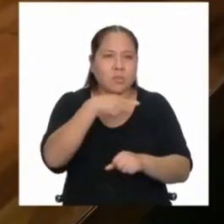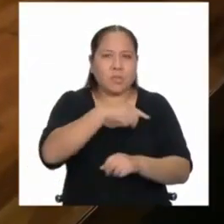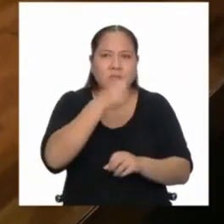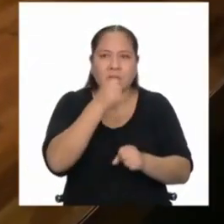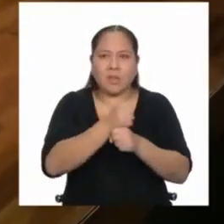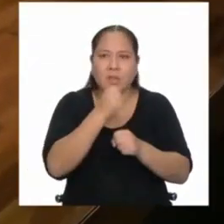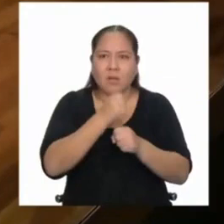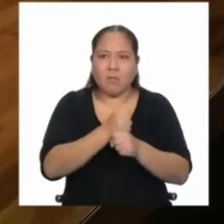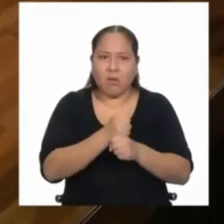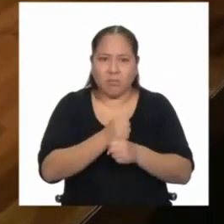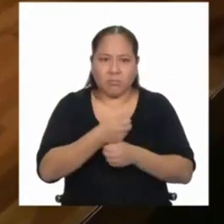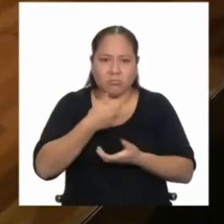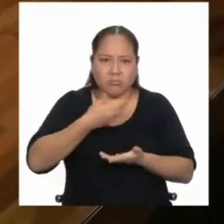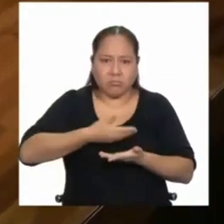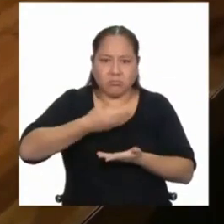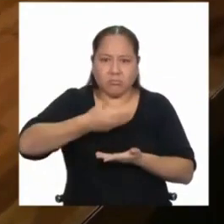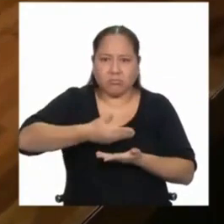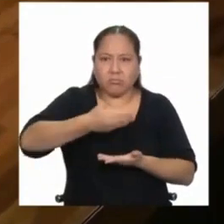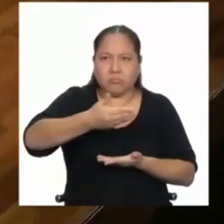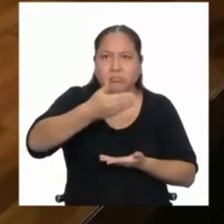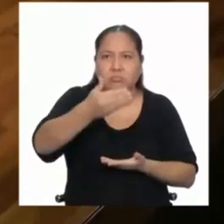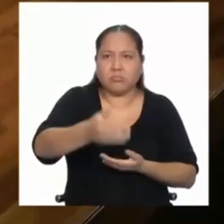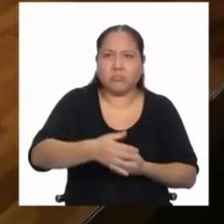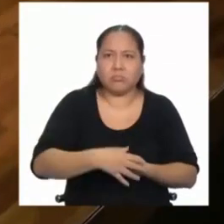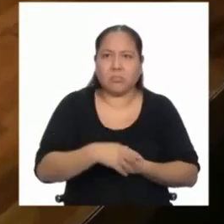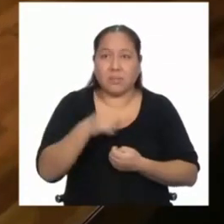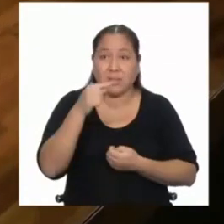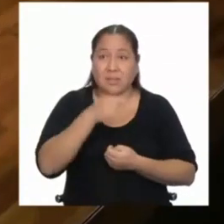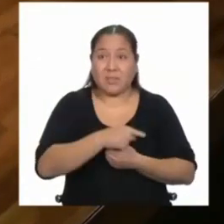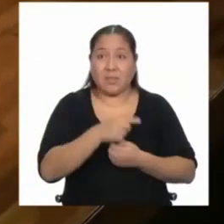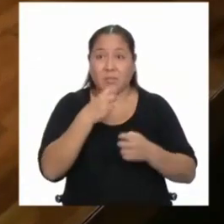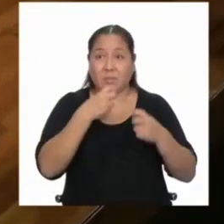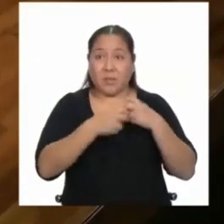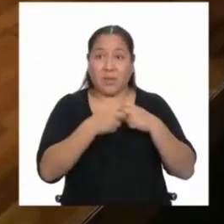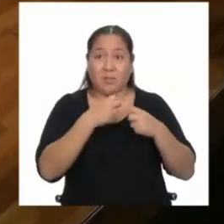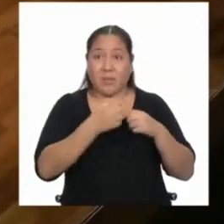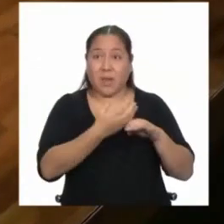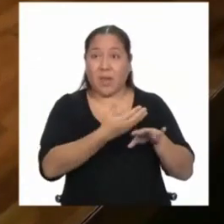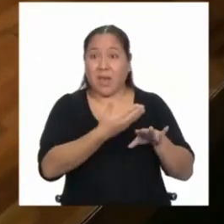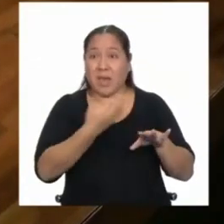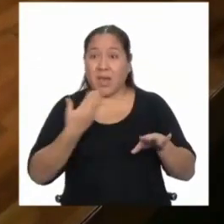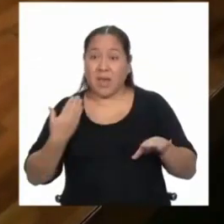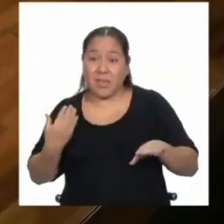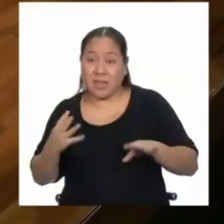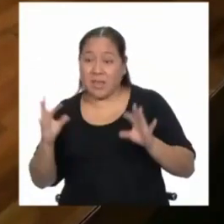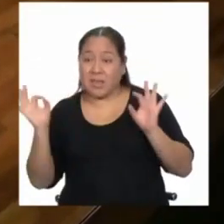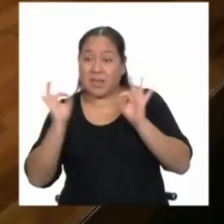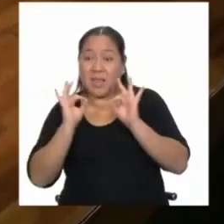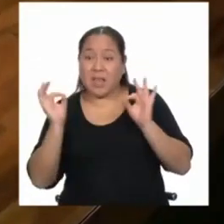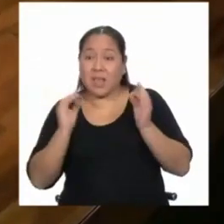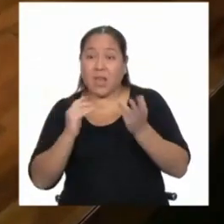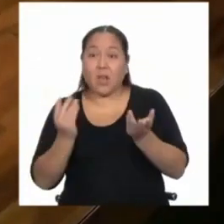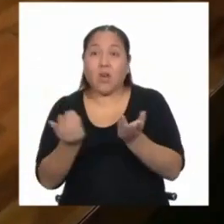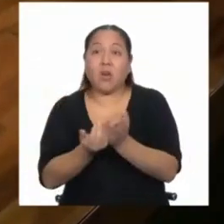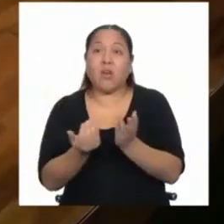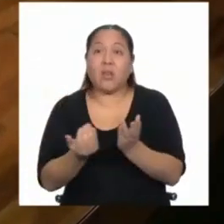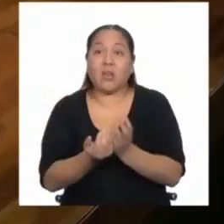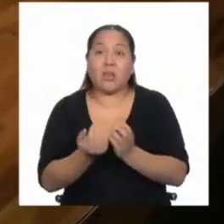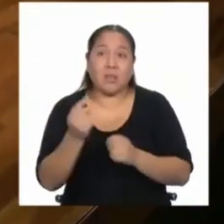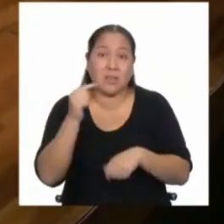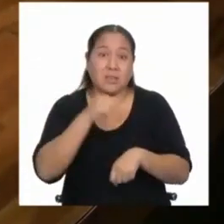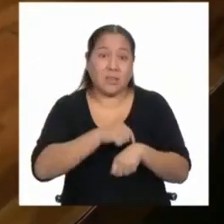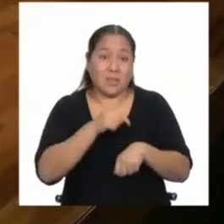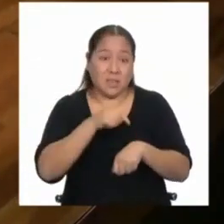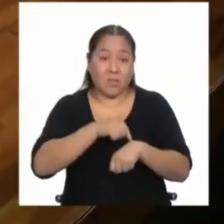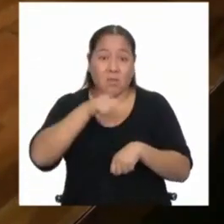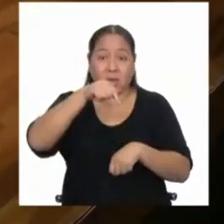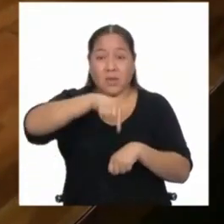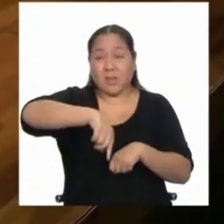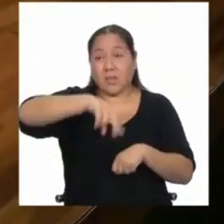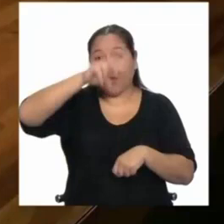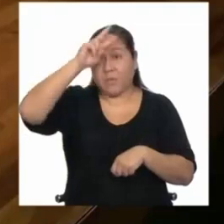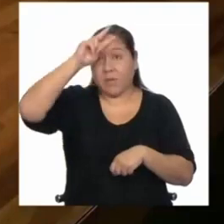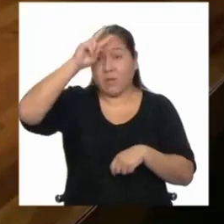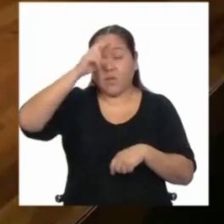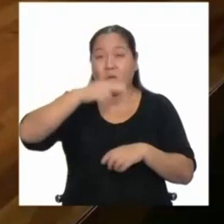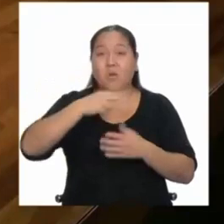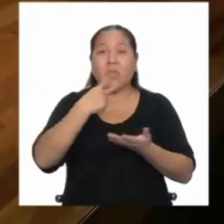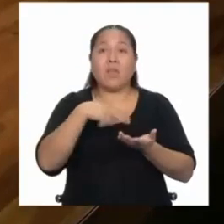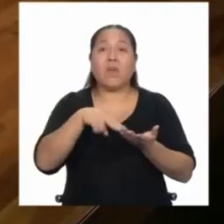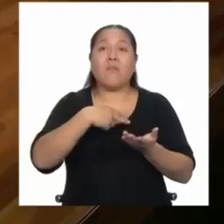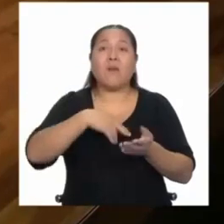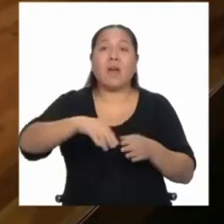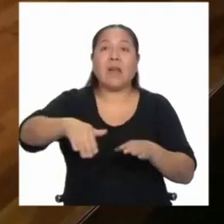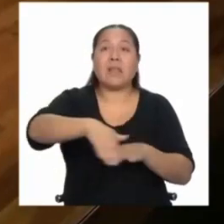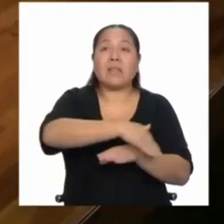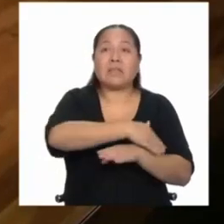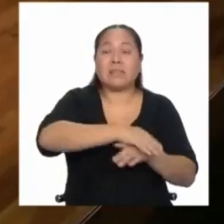Y claro, digo, ese problema que había antes, no habían escuelas en ese momento en el Perú, de danza urbana,